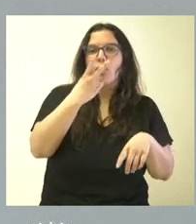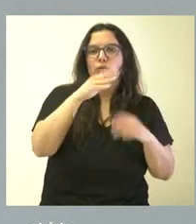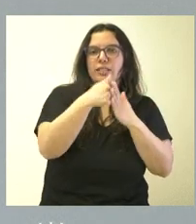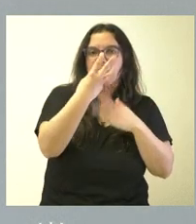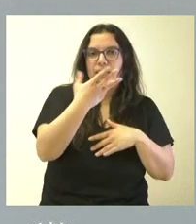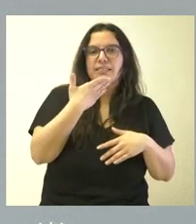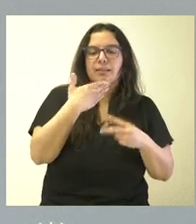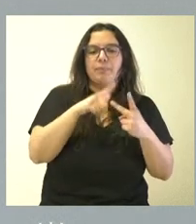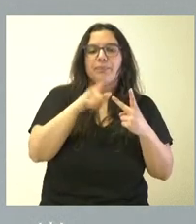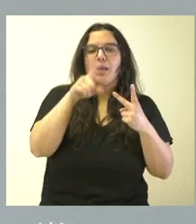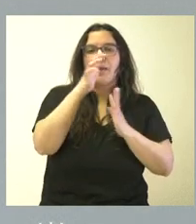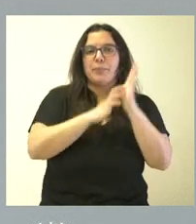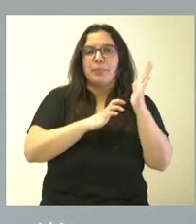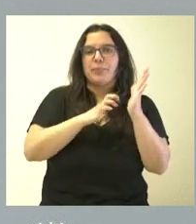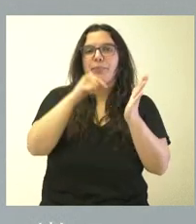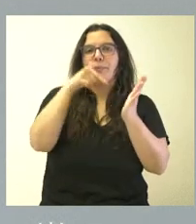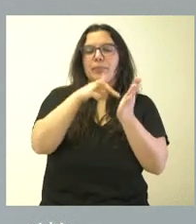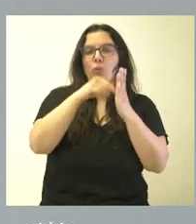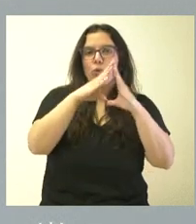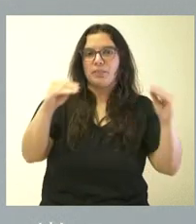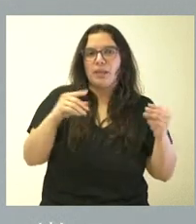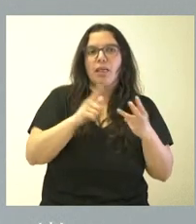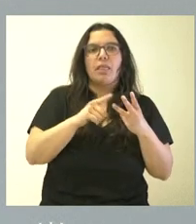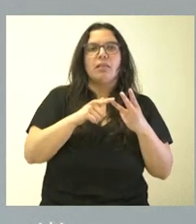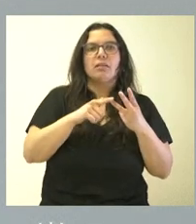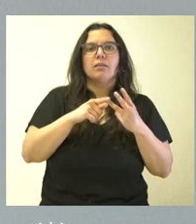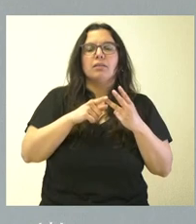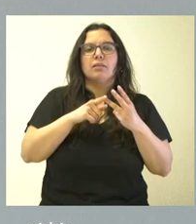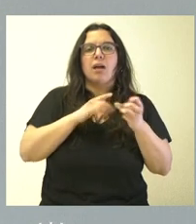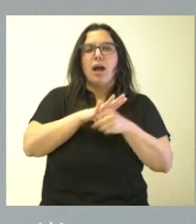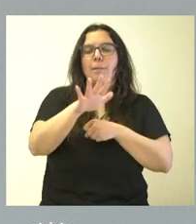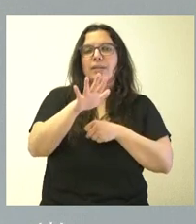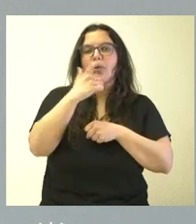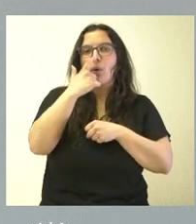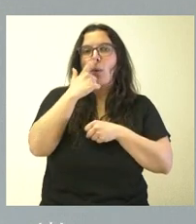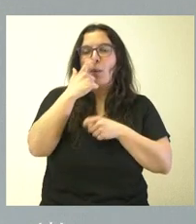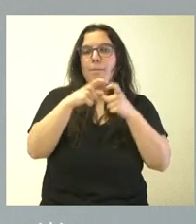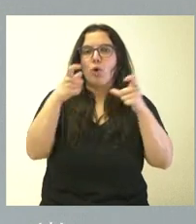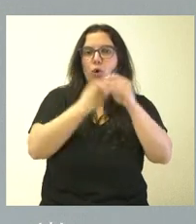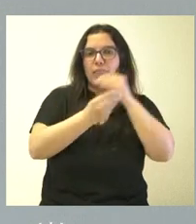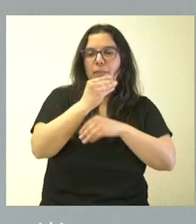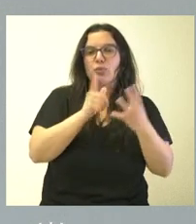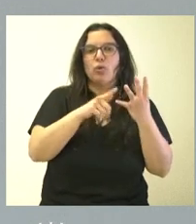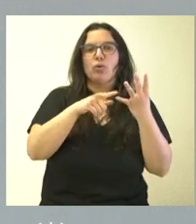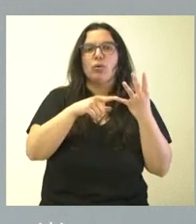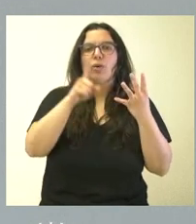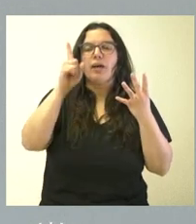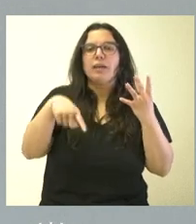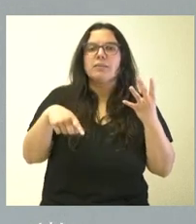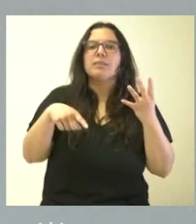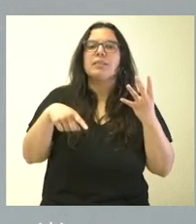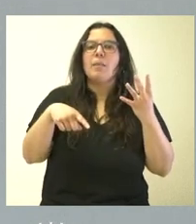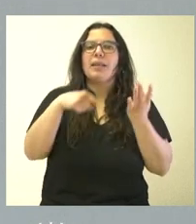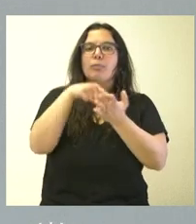de las rebajas de las tasas universitarias, del ámbito de ese bononacimiento, de la bajada de impuestos en algunos